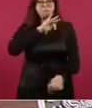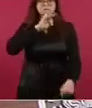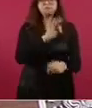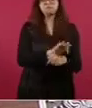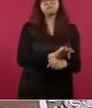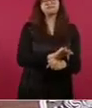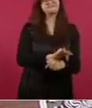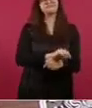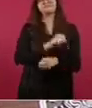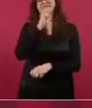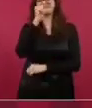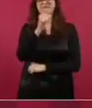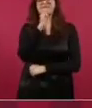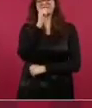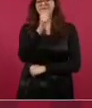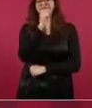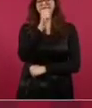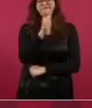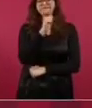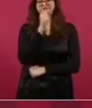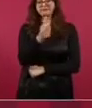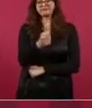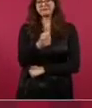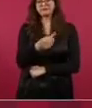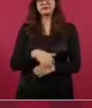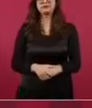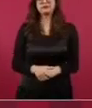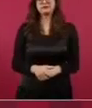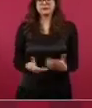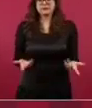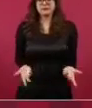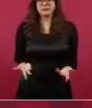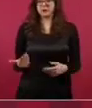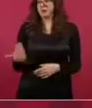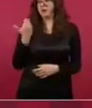Ahora con este hecho lamentable de Ciro,